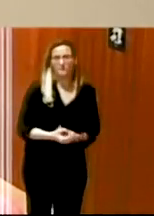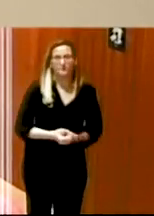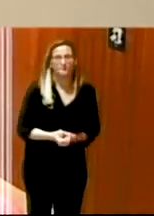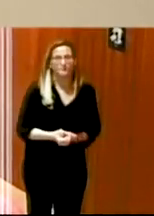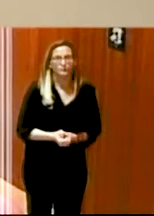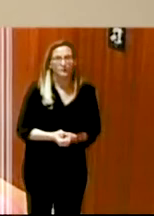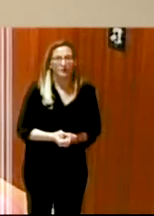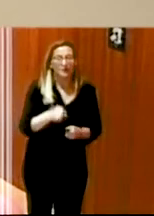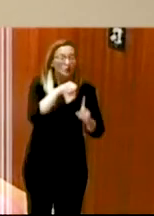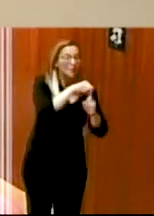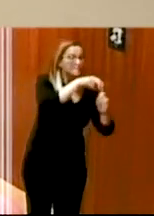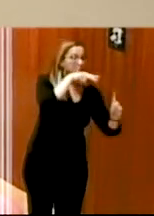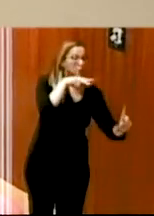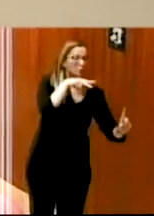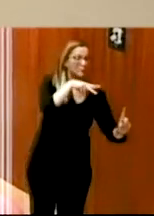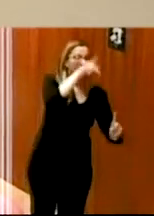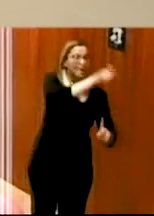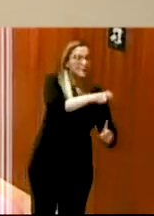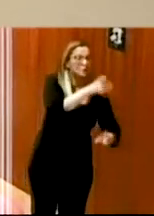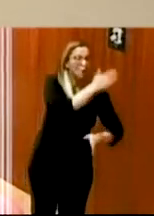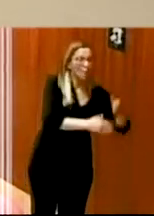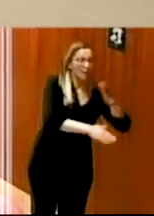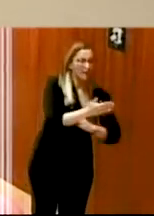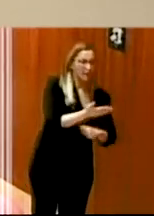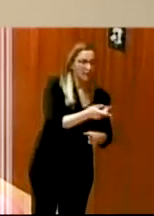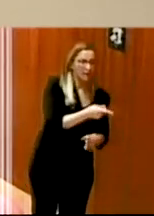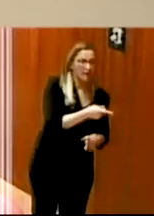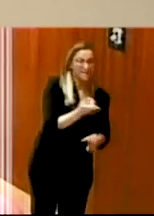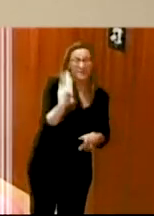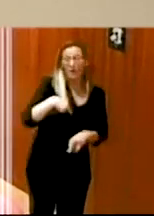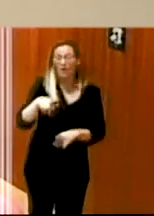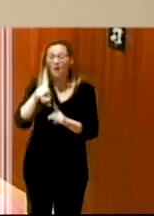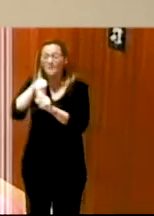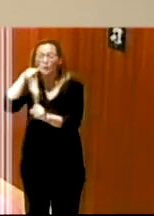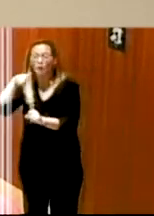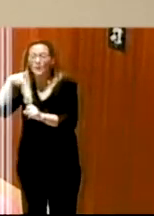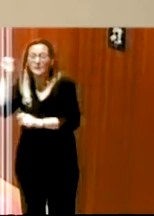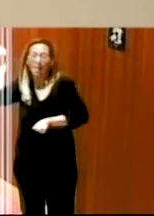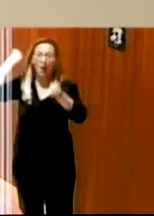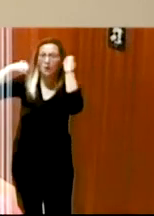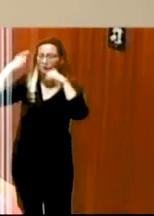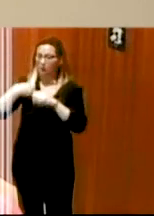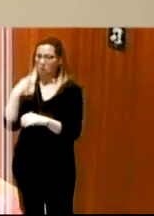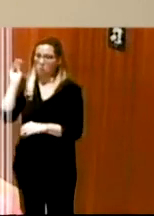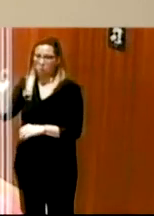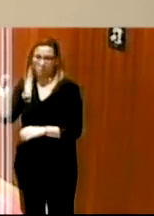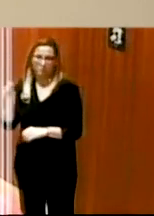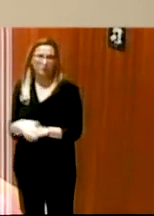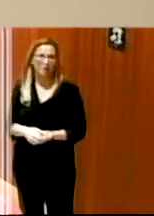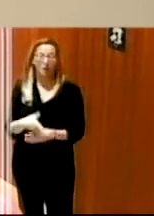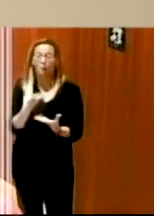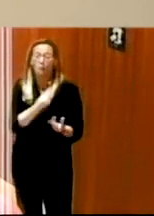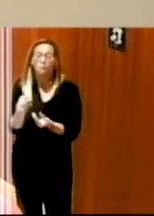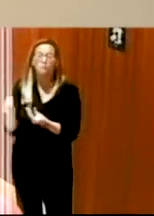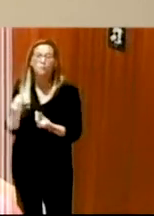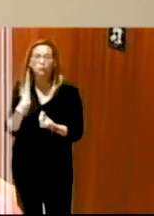eso desde el punto de vista de las personas con discapacidad desde el punto de vista de los artistas a los que he preguntado muchos de de